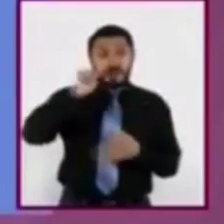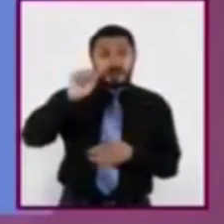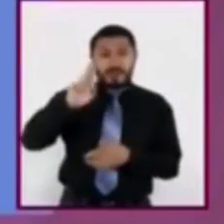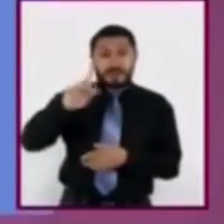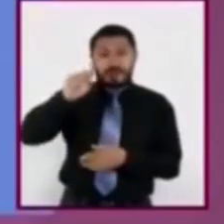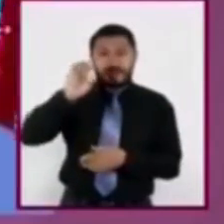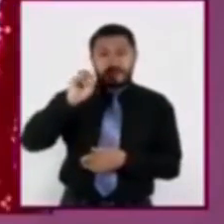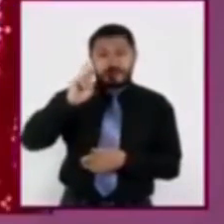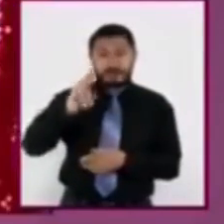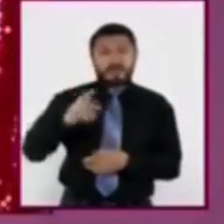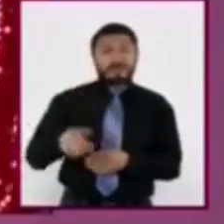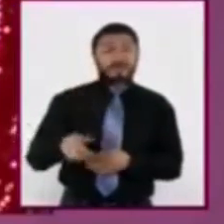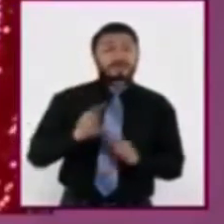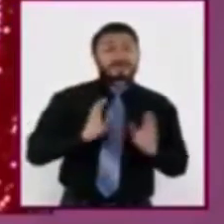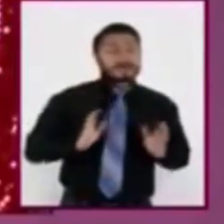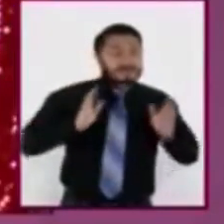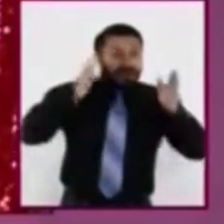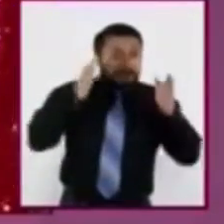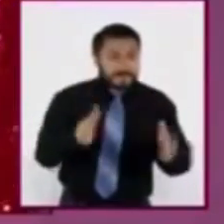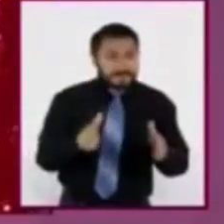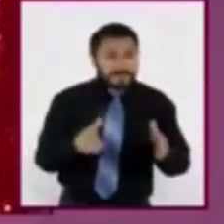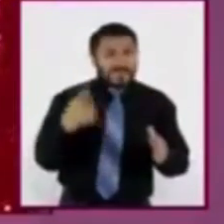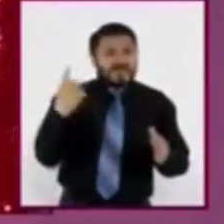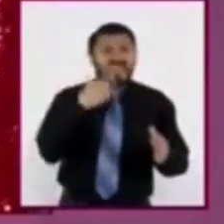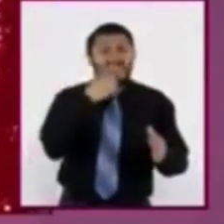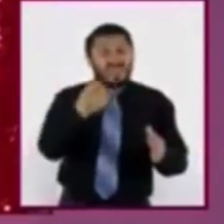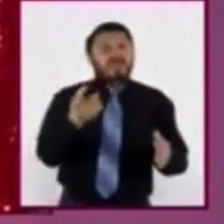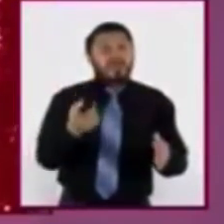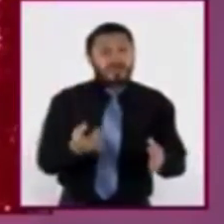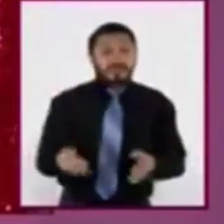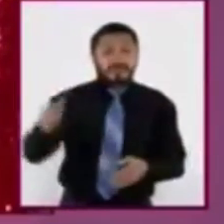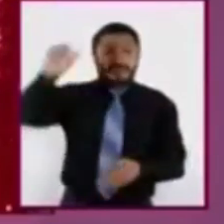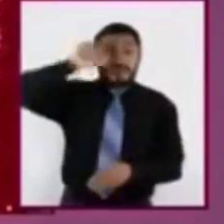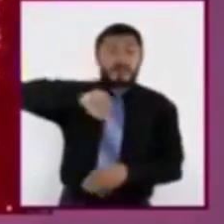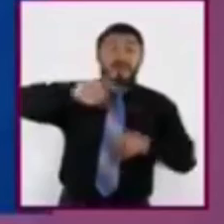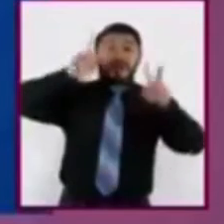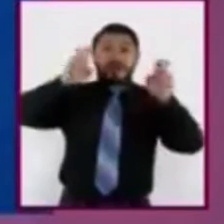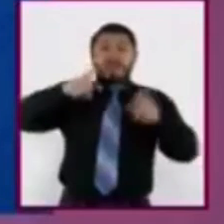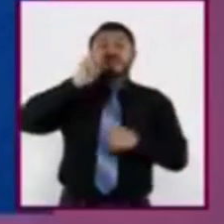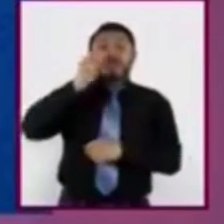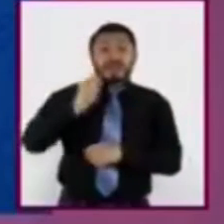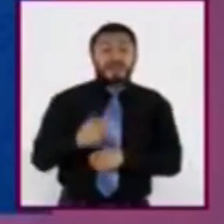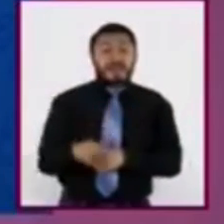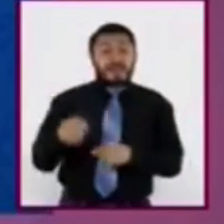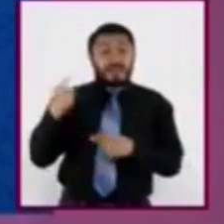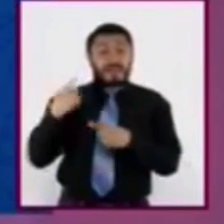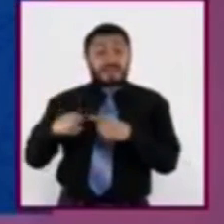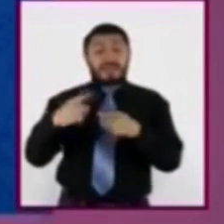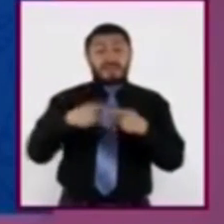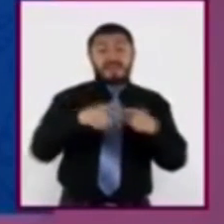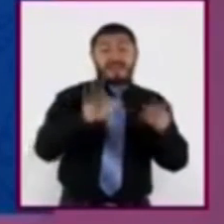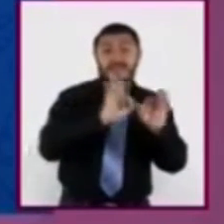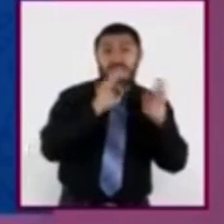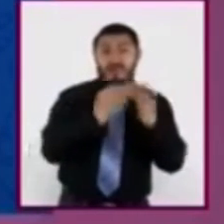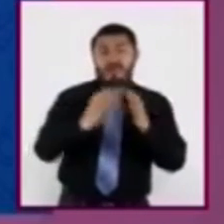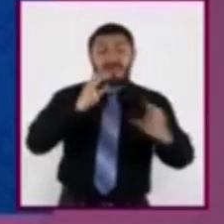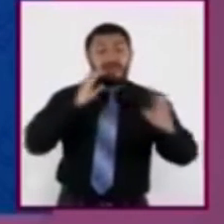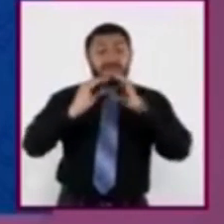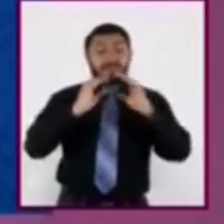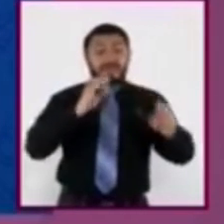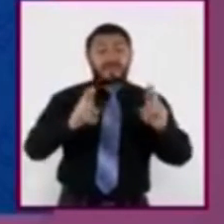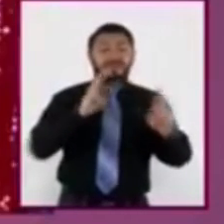sección, ¿qué dijo? Nuestro tema de hoy es... Tipos de fuentes de información noticiosa.